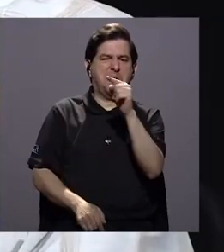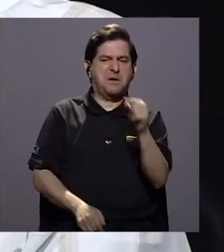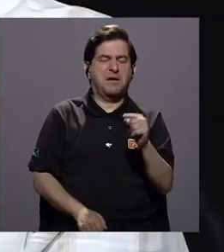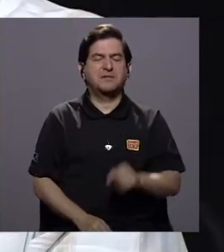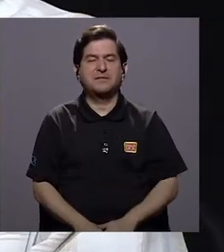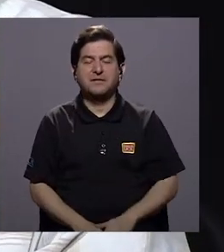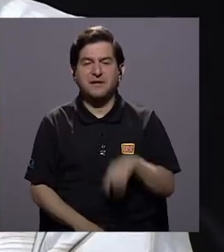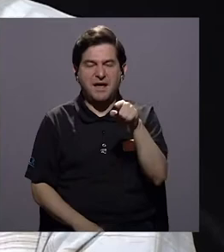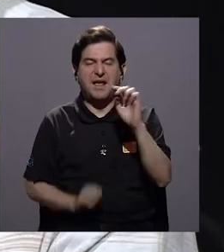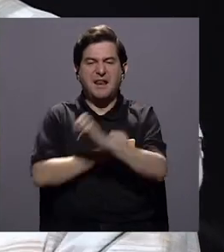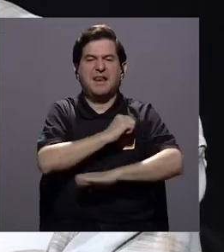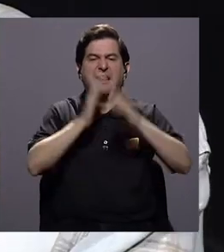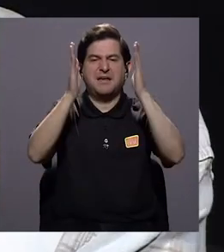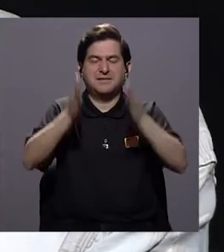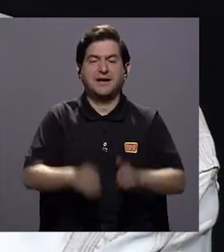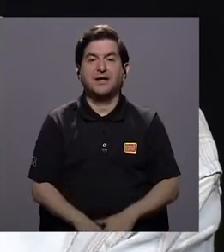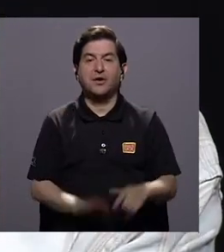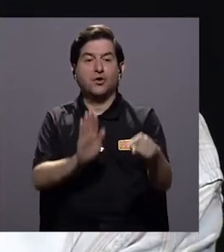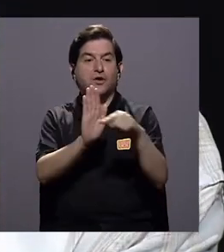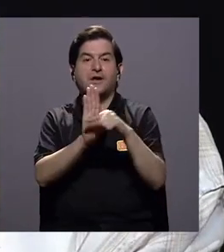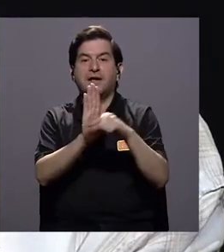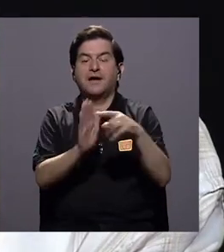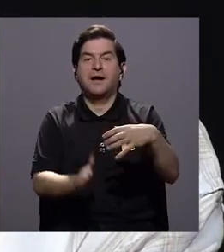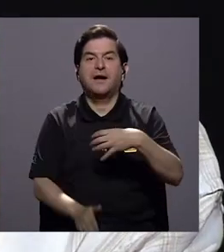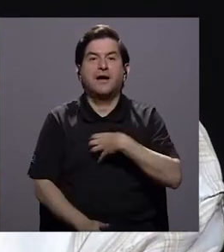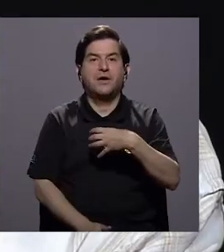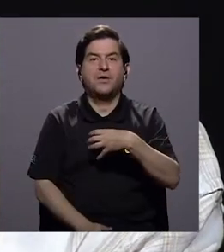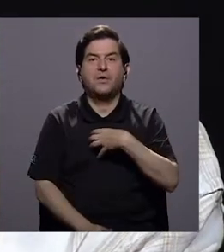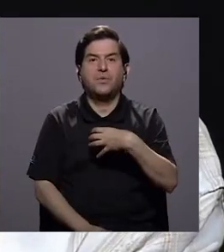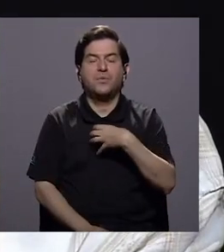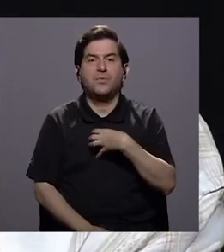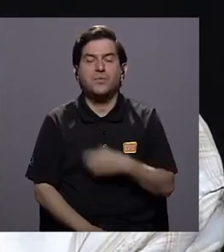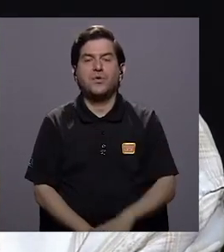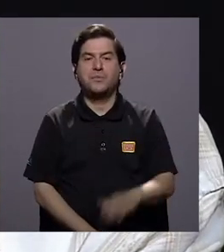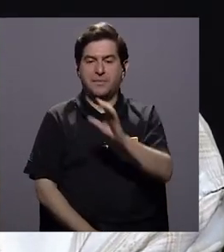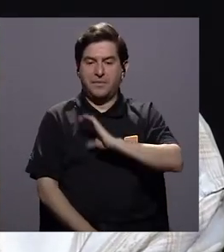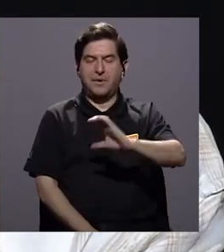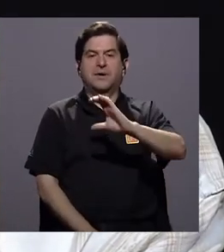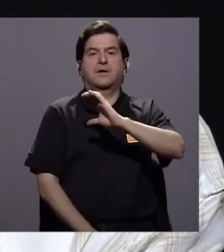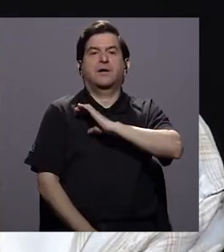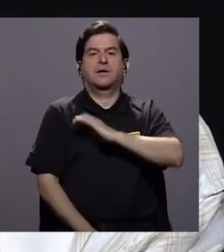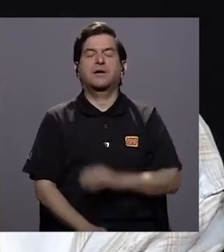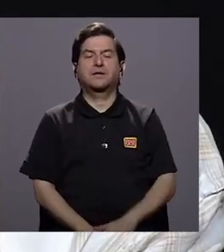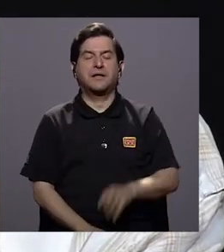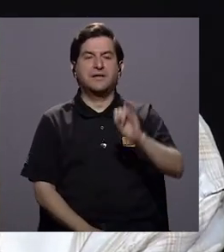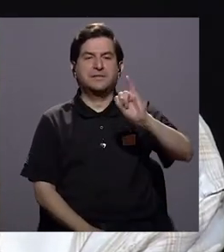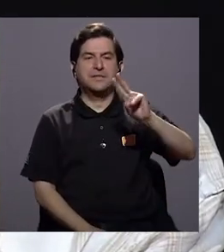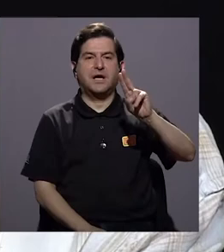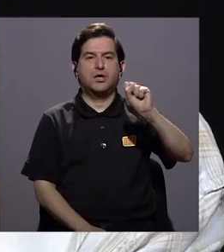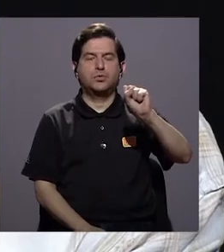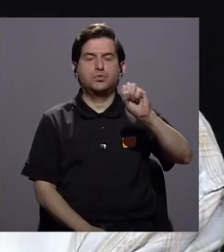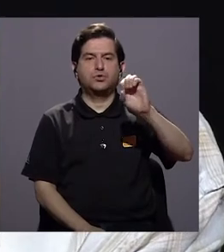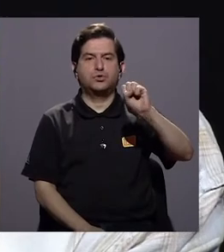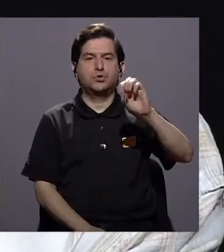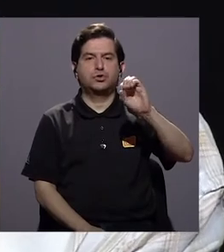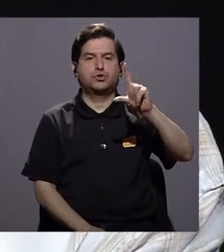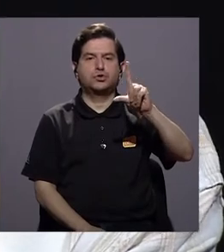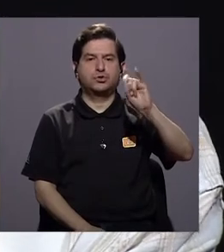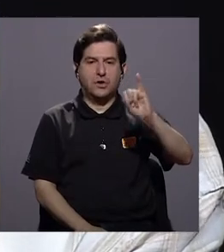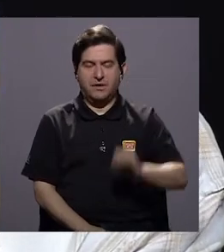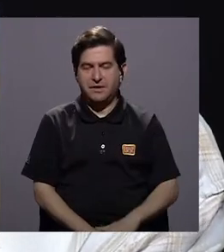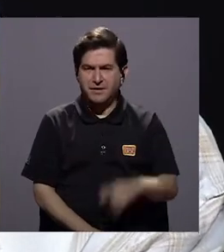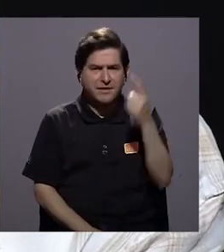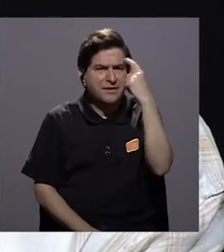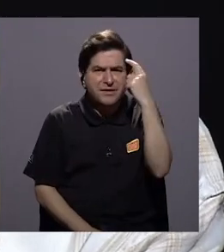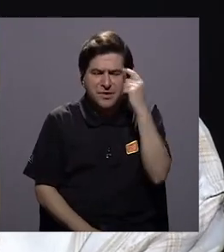extranjero. Es una negación a su propio yusoli. Es interesante esa parte porque entonces no pensamos